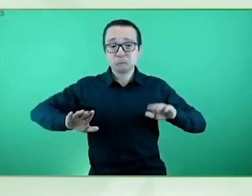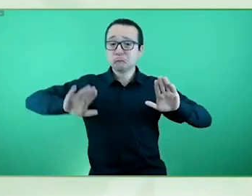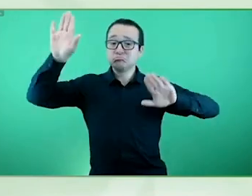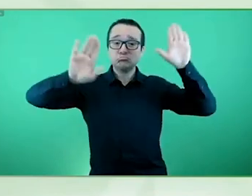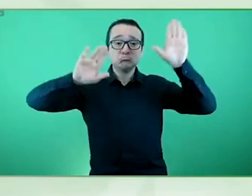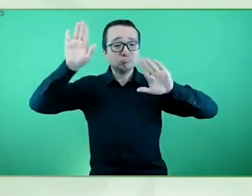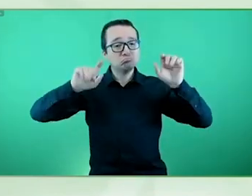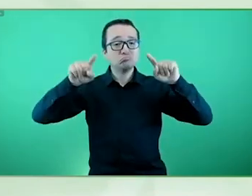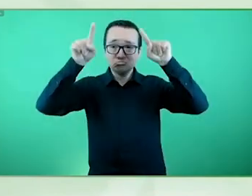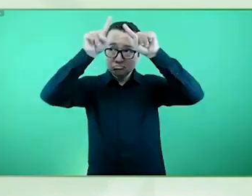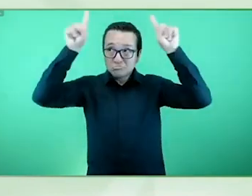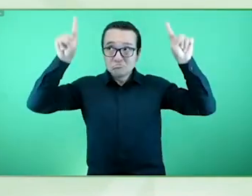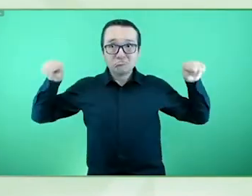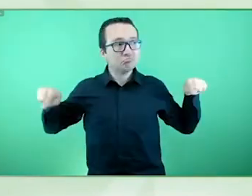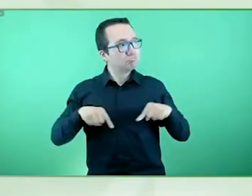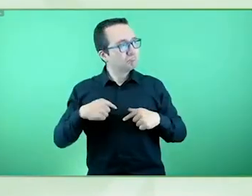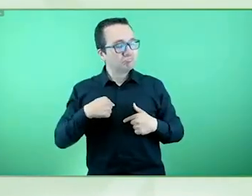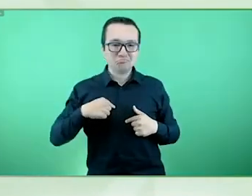función pública